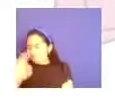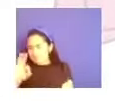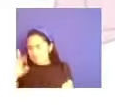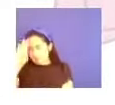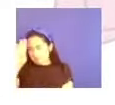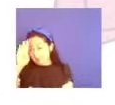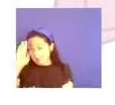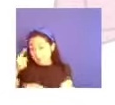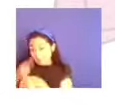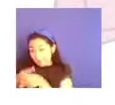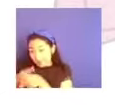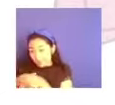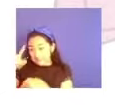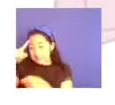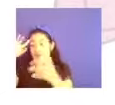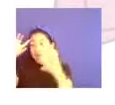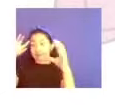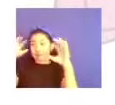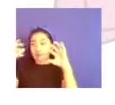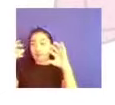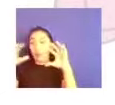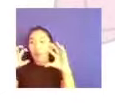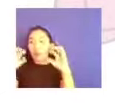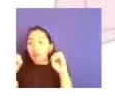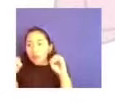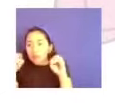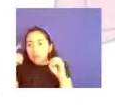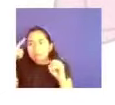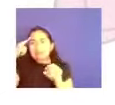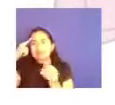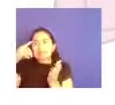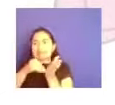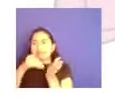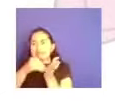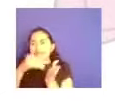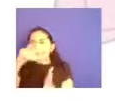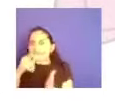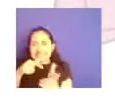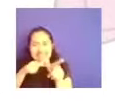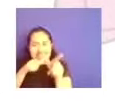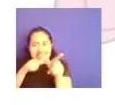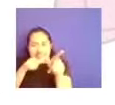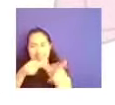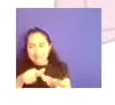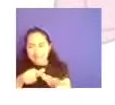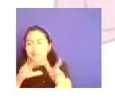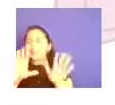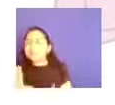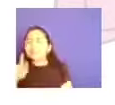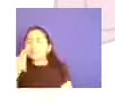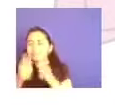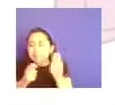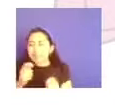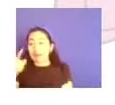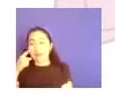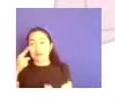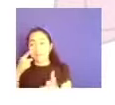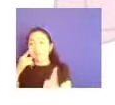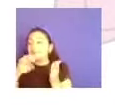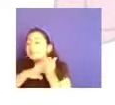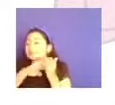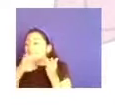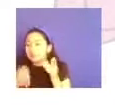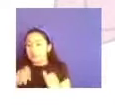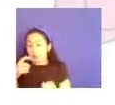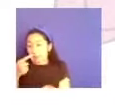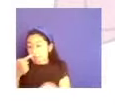trastorno, y padecimiento. La enfermedad, lo vamos a poder entender como una situación